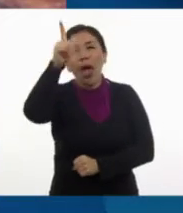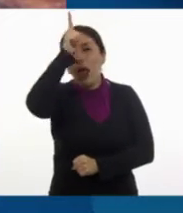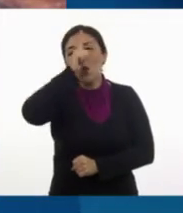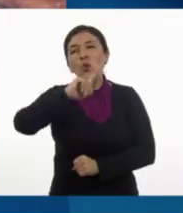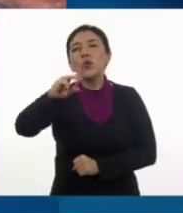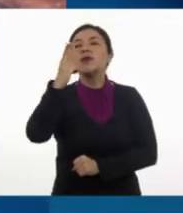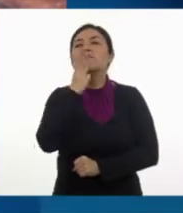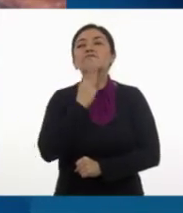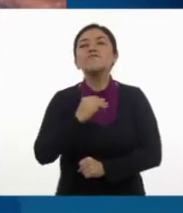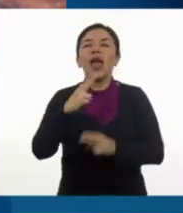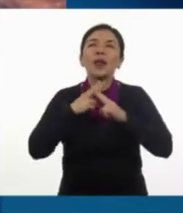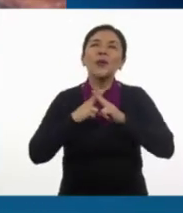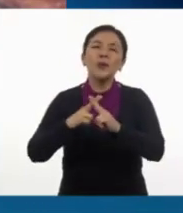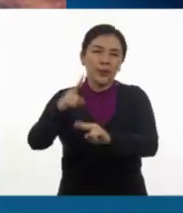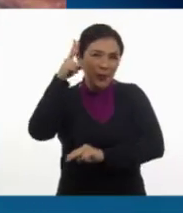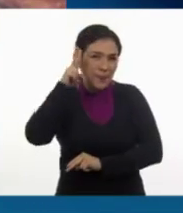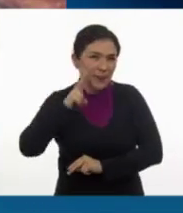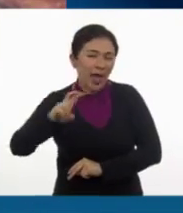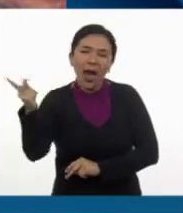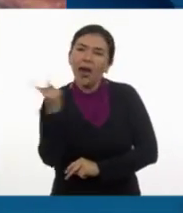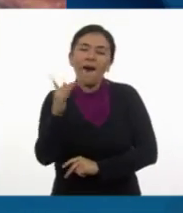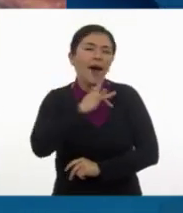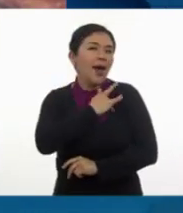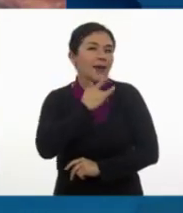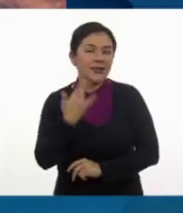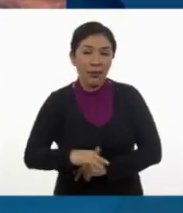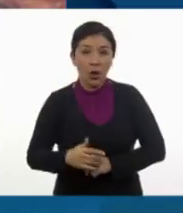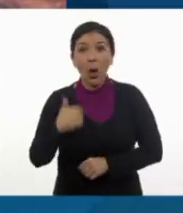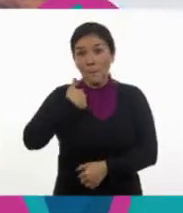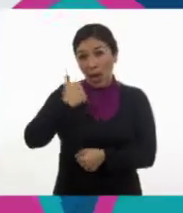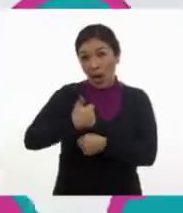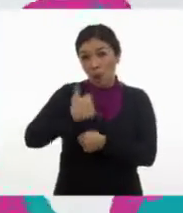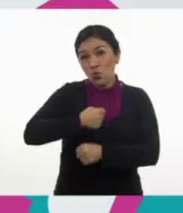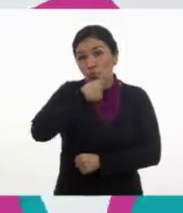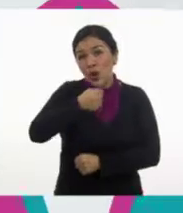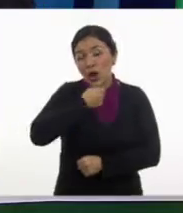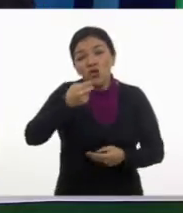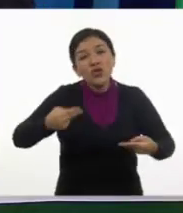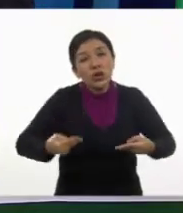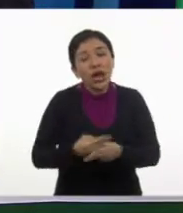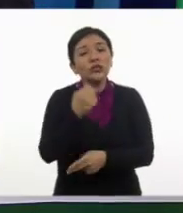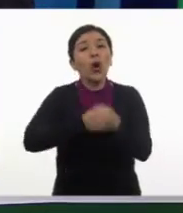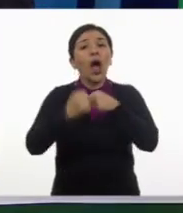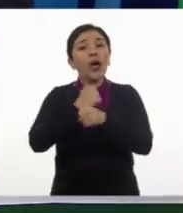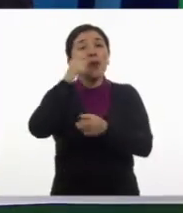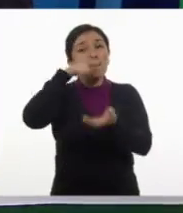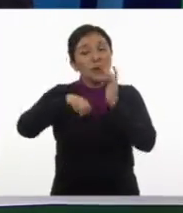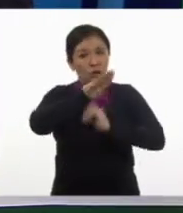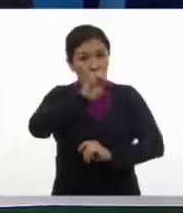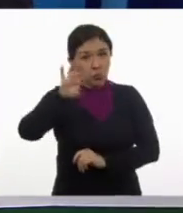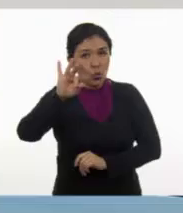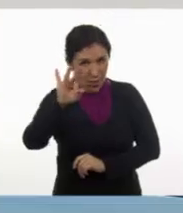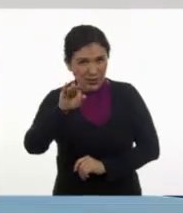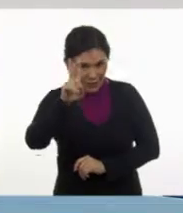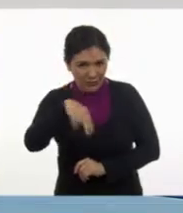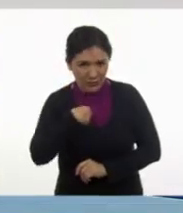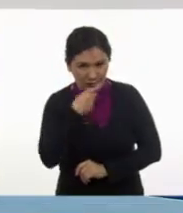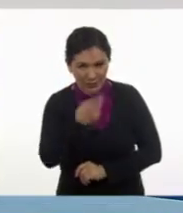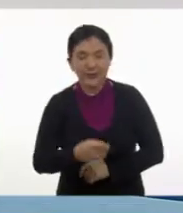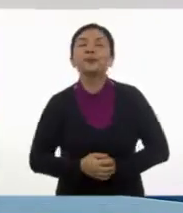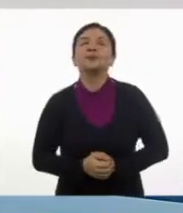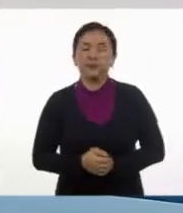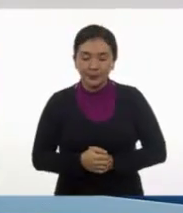enamorados. ¡Guau! Mi abuelito nació en 1940, ¿verdad? Sí.